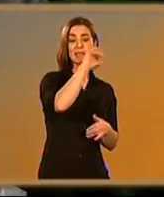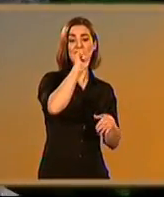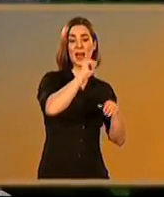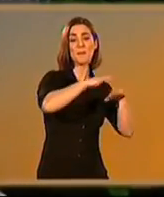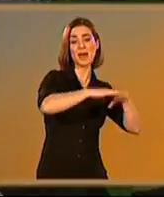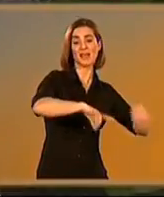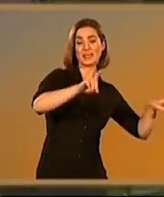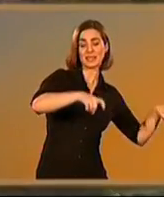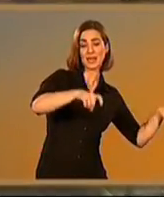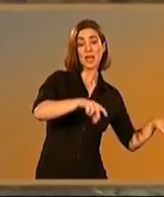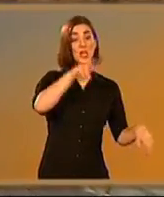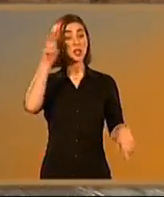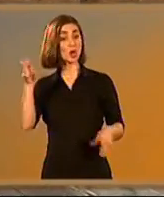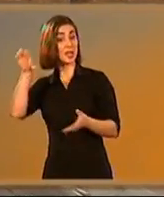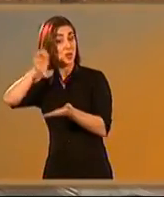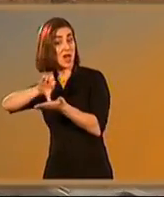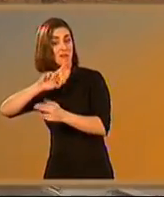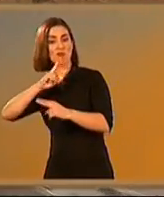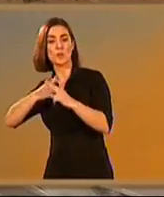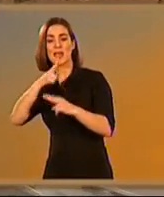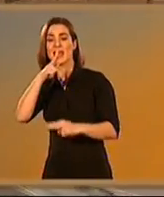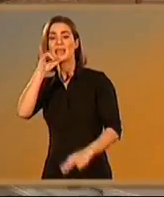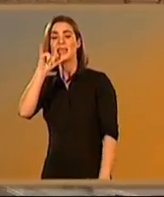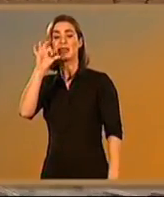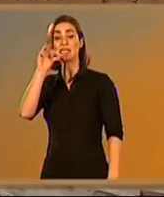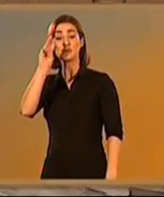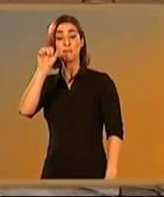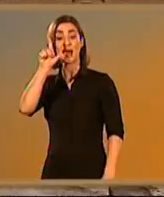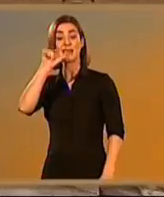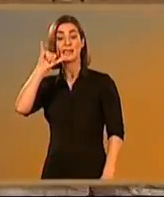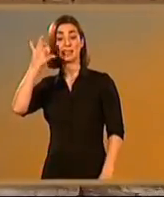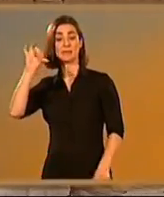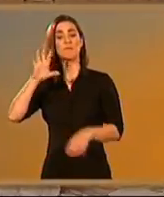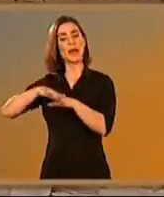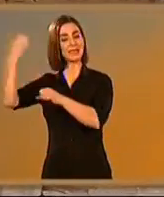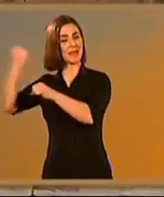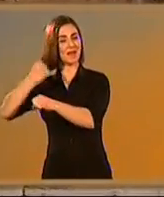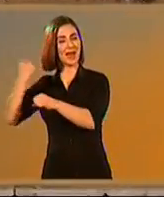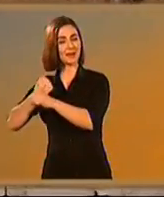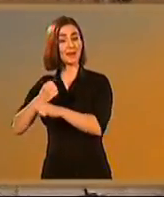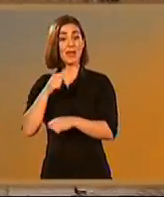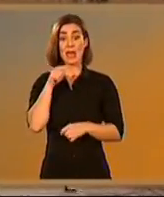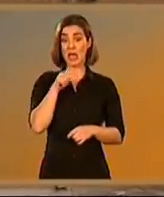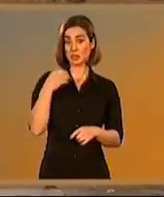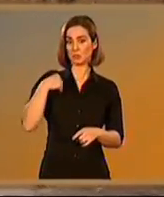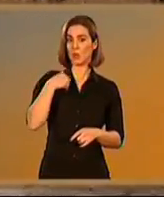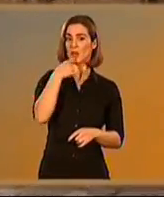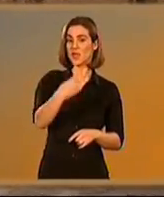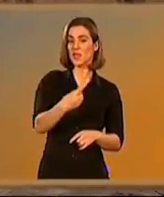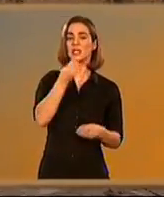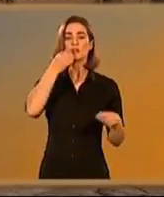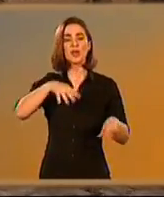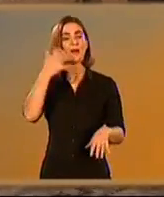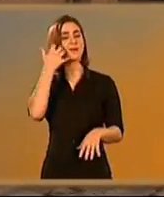Dice la historia que en Itálica se descansaba y en Hispalis se trabajaba. No es de extrañar,